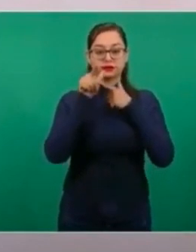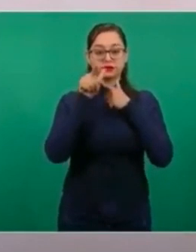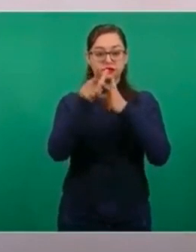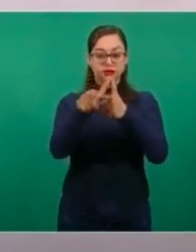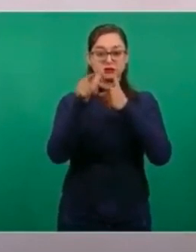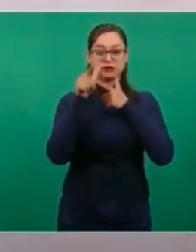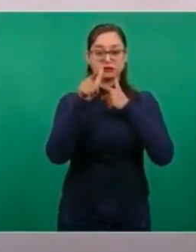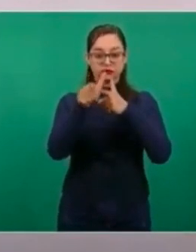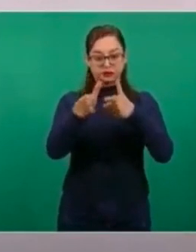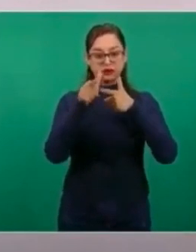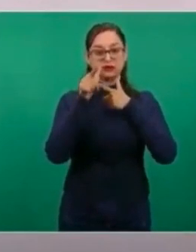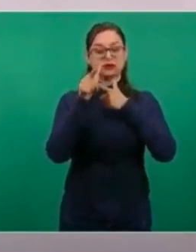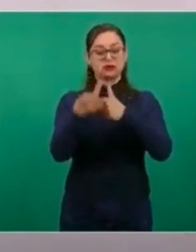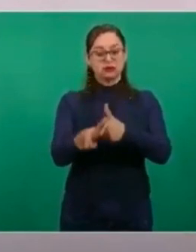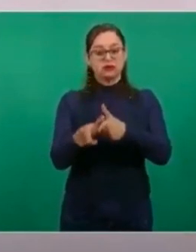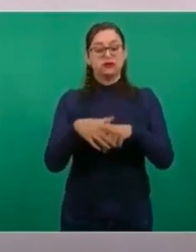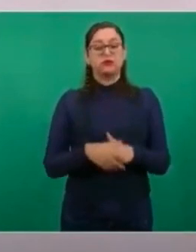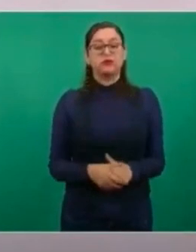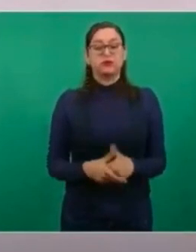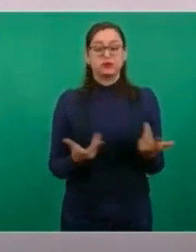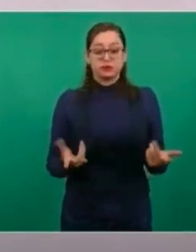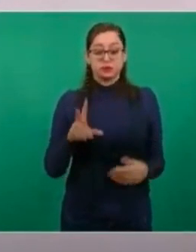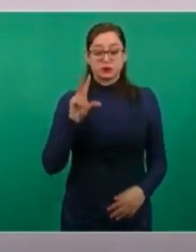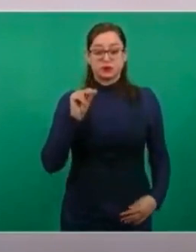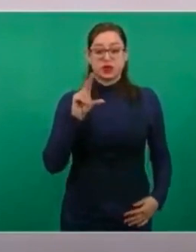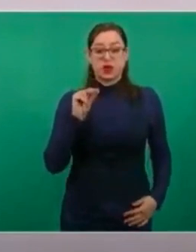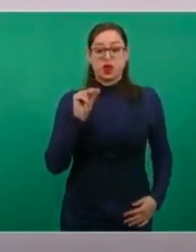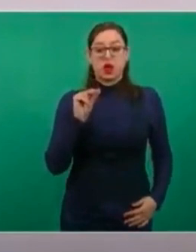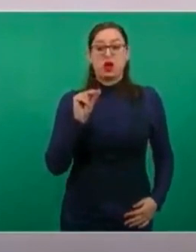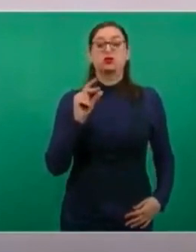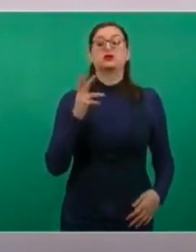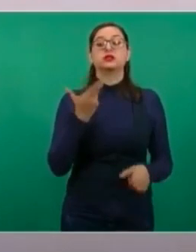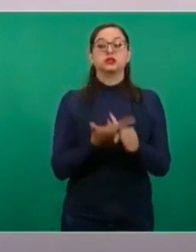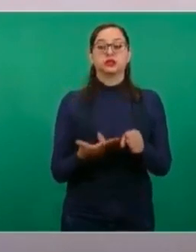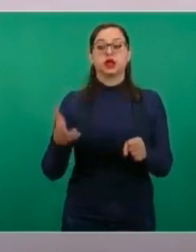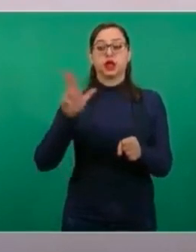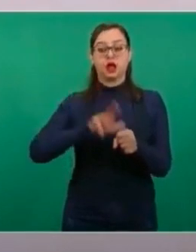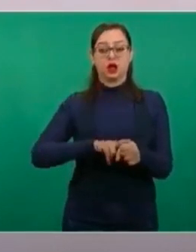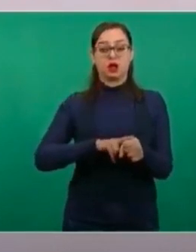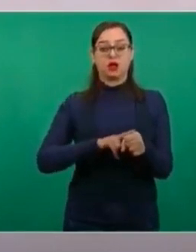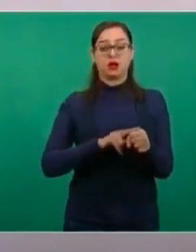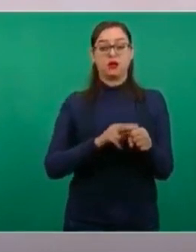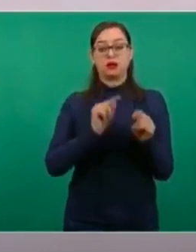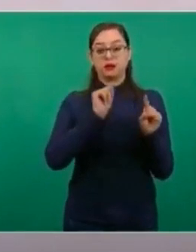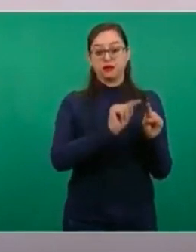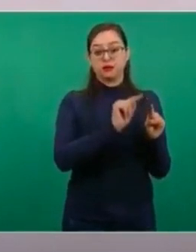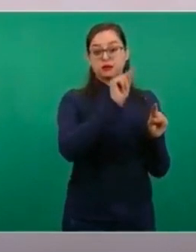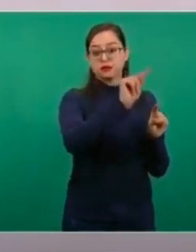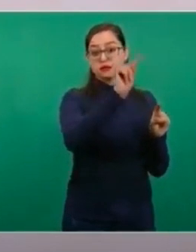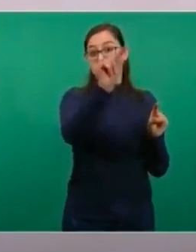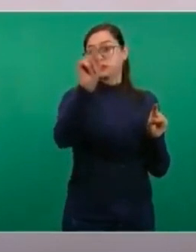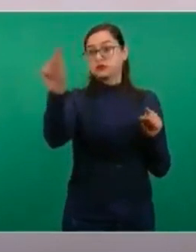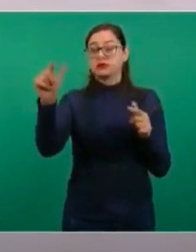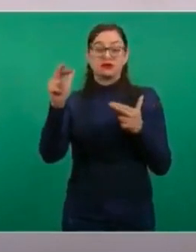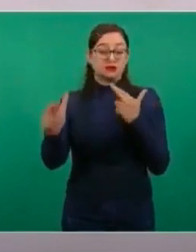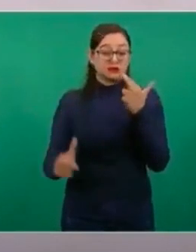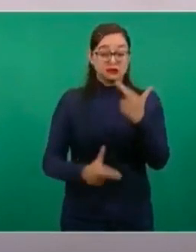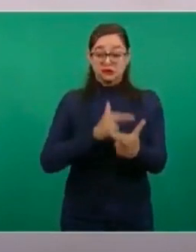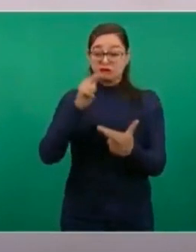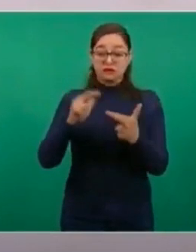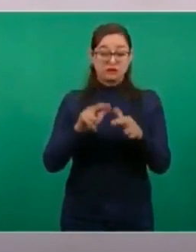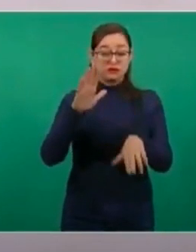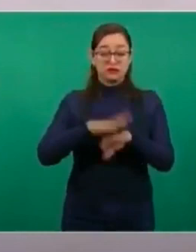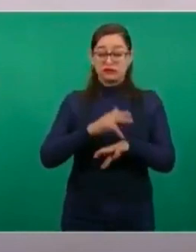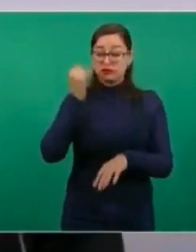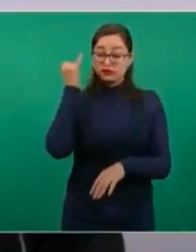Y son 80 hospitales ubicados en regiones donde más